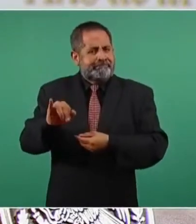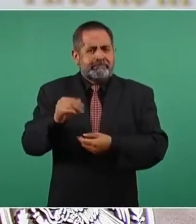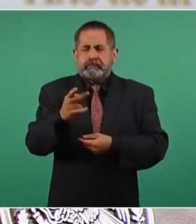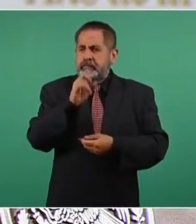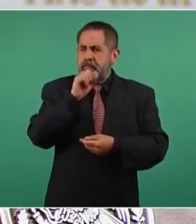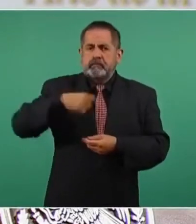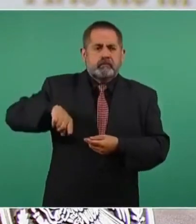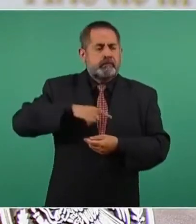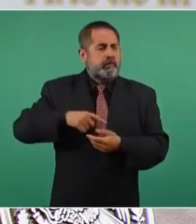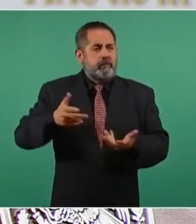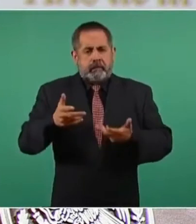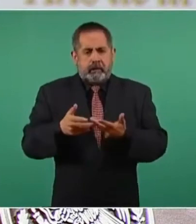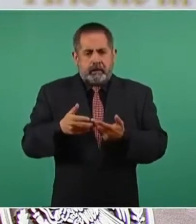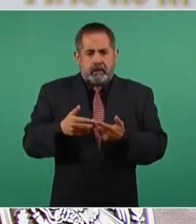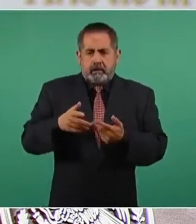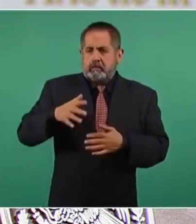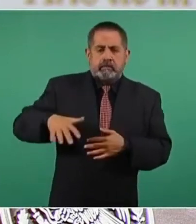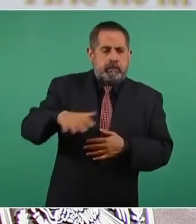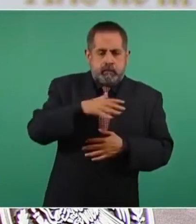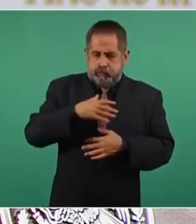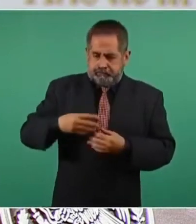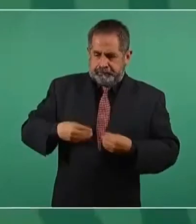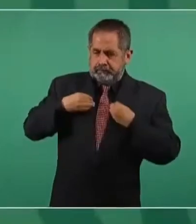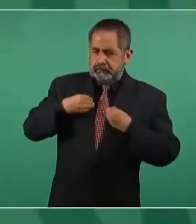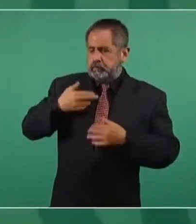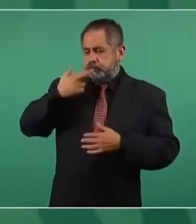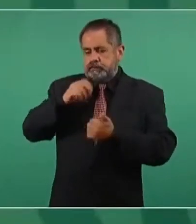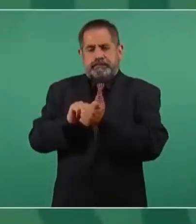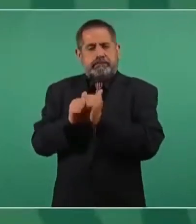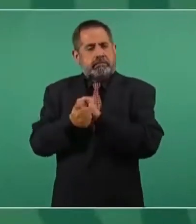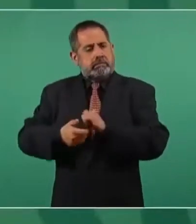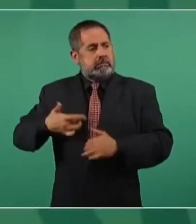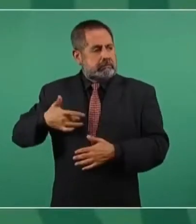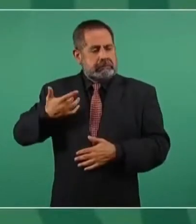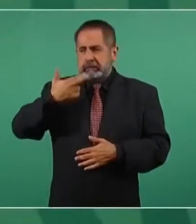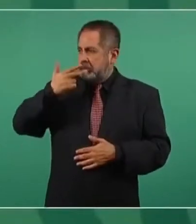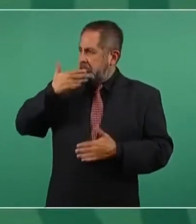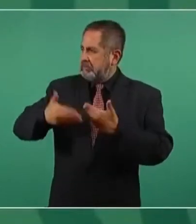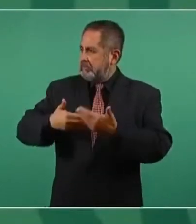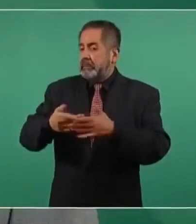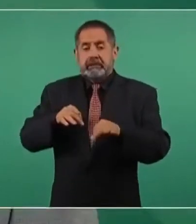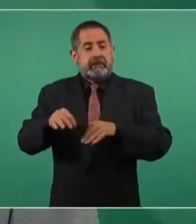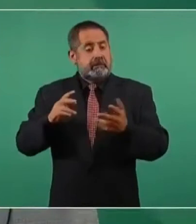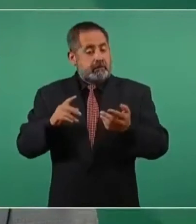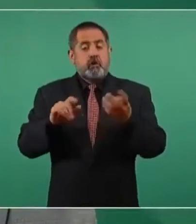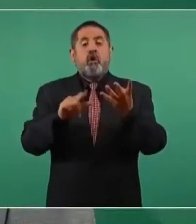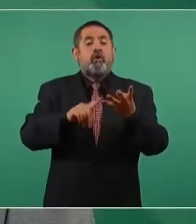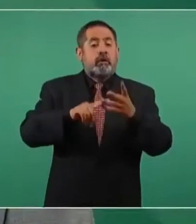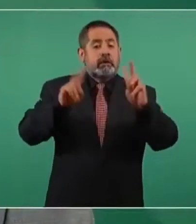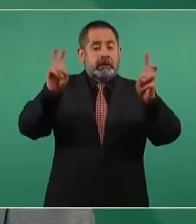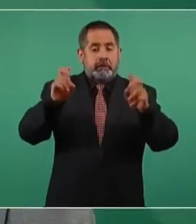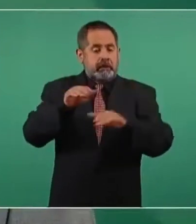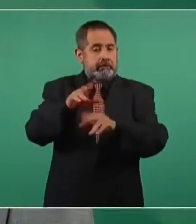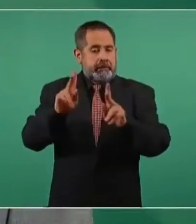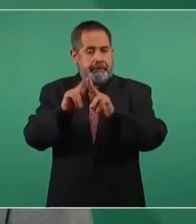logremos mejores condiciones de vida de trabajo el tema de la